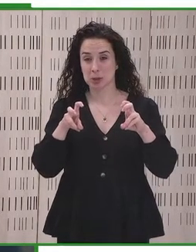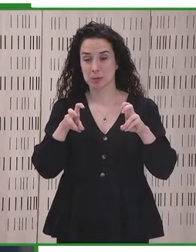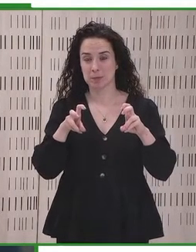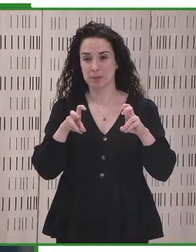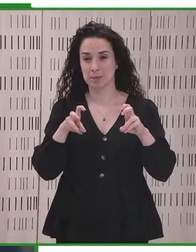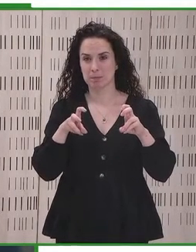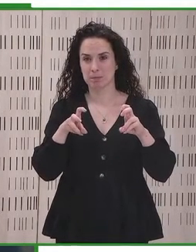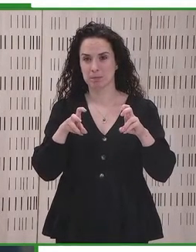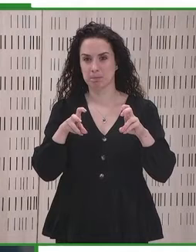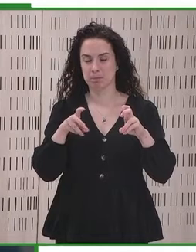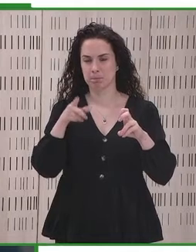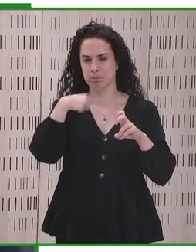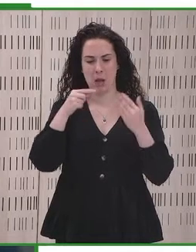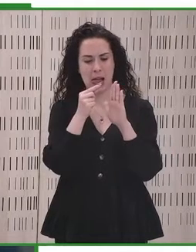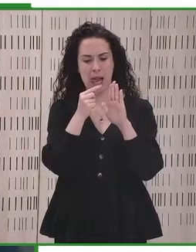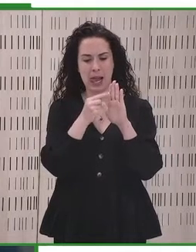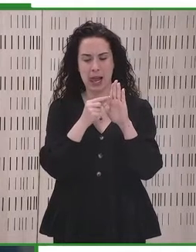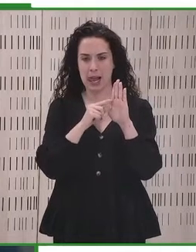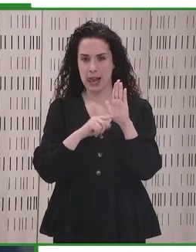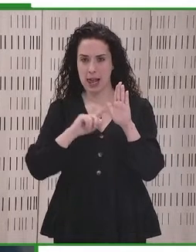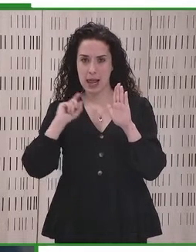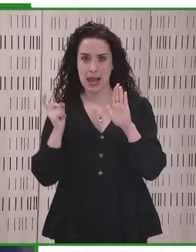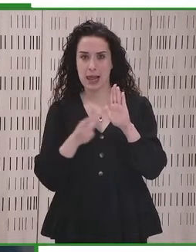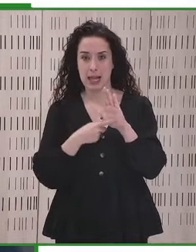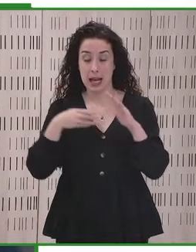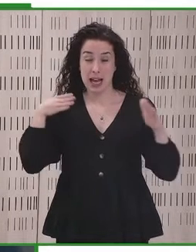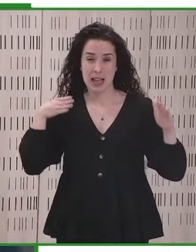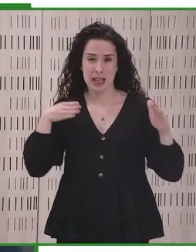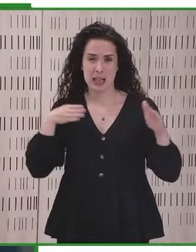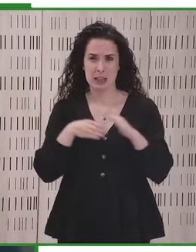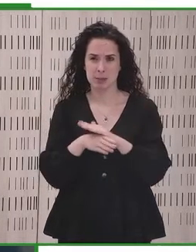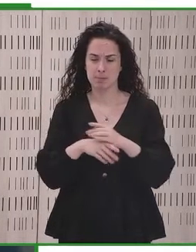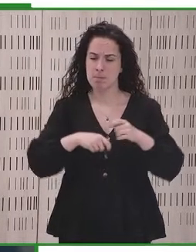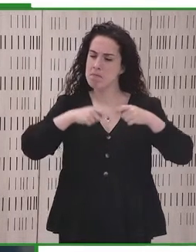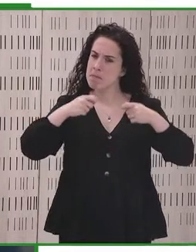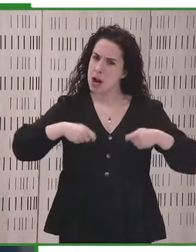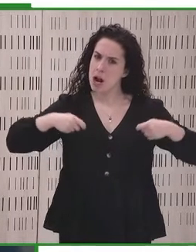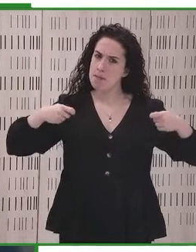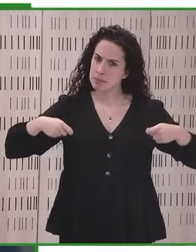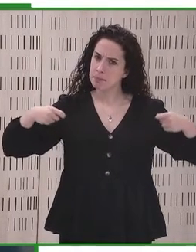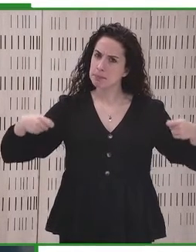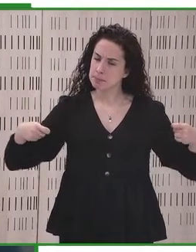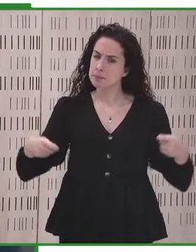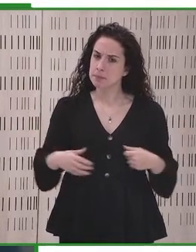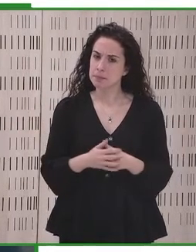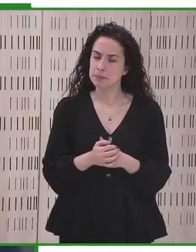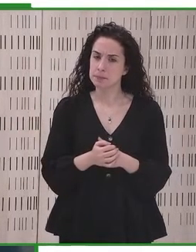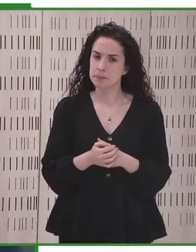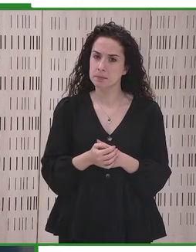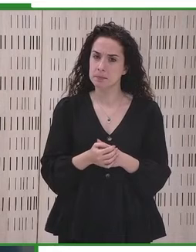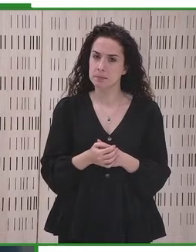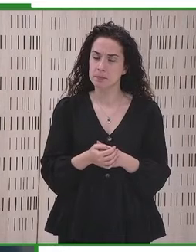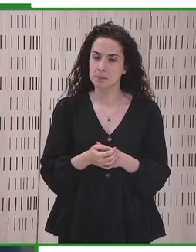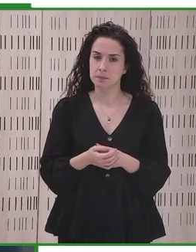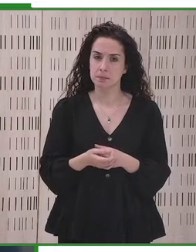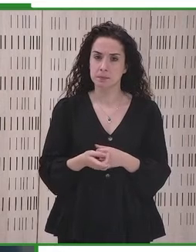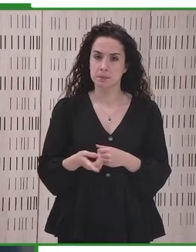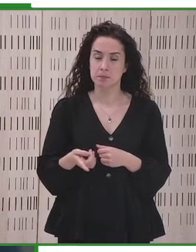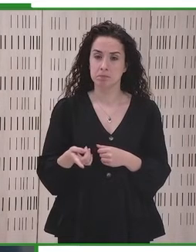constante, que la legislación sobre accesibilidad